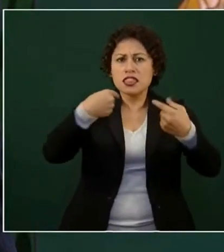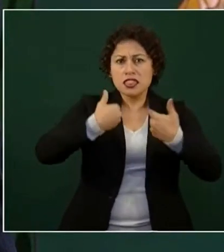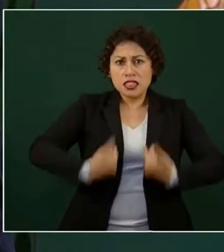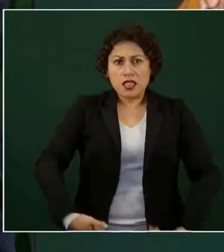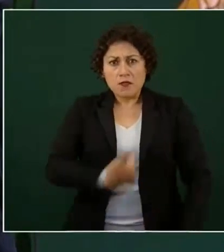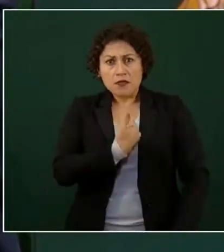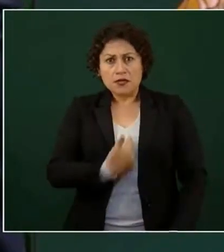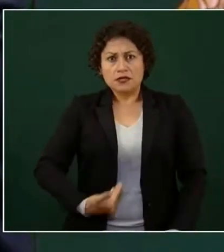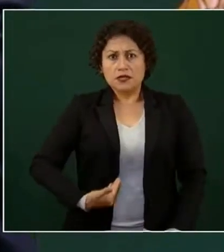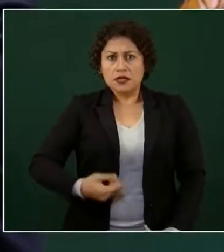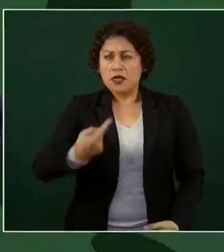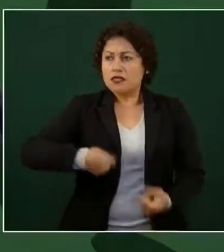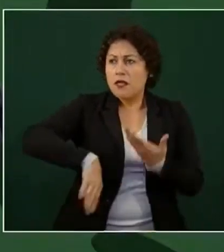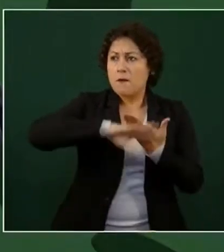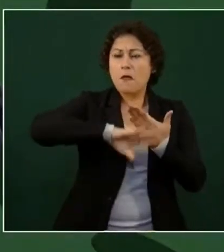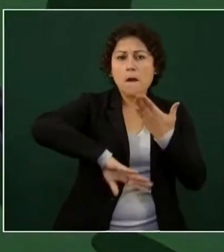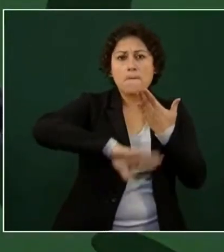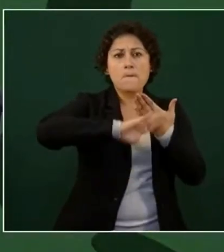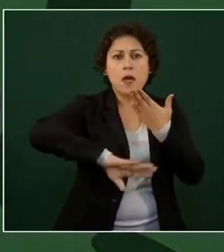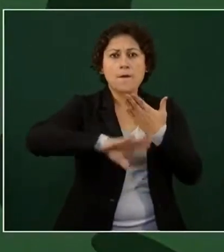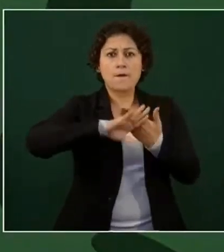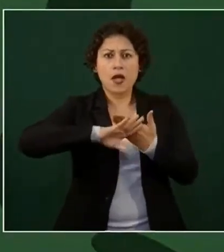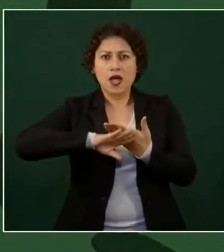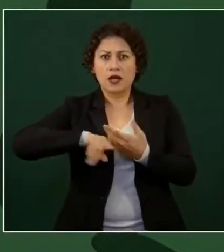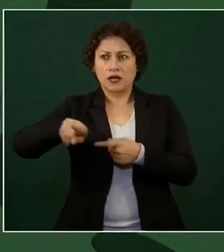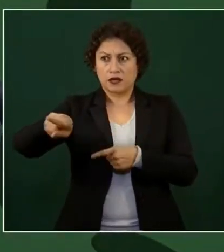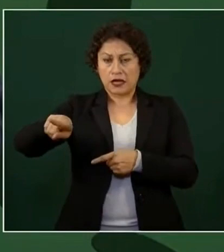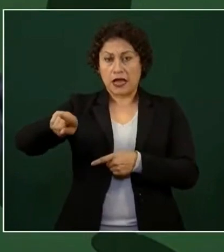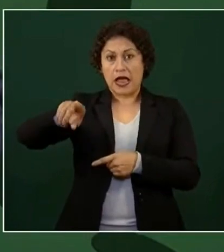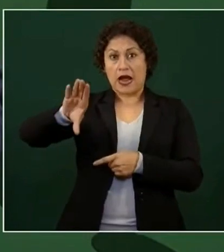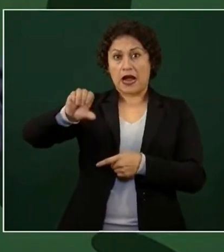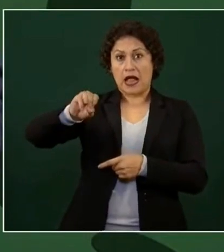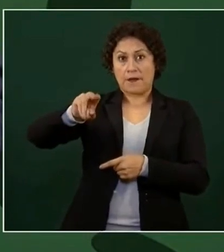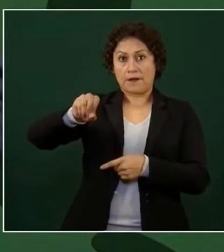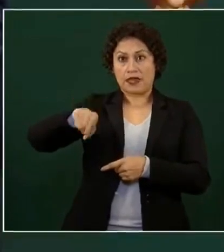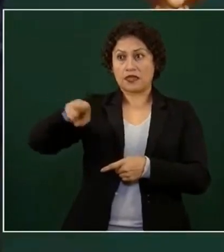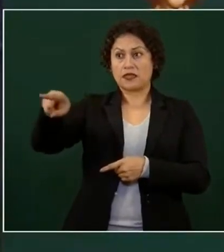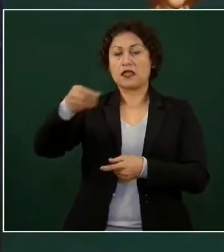¿Tiene algún citatorio Aguilar Camín, por llamarme como me llamó?